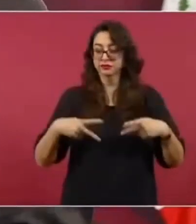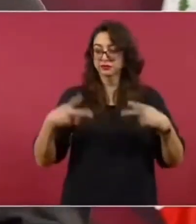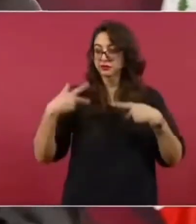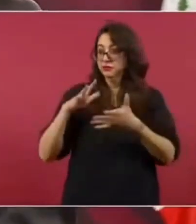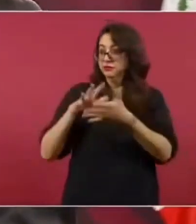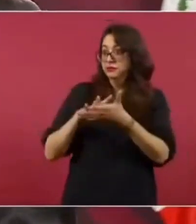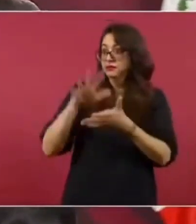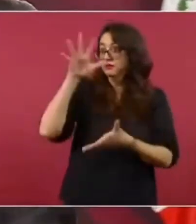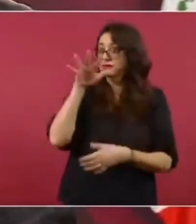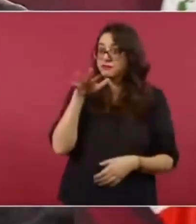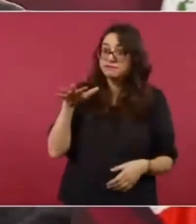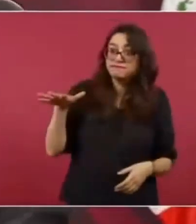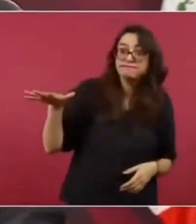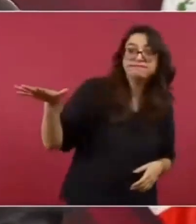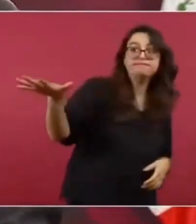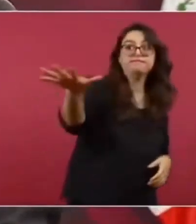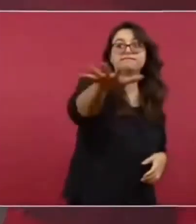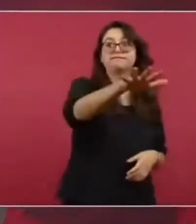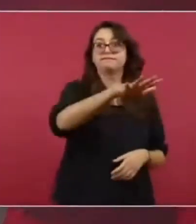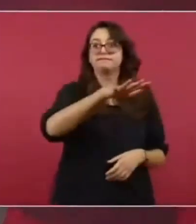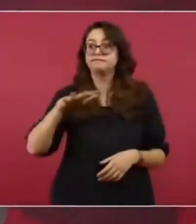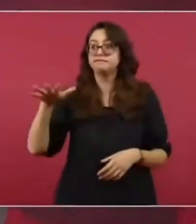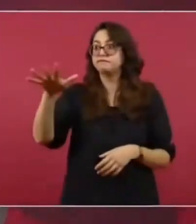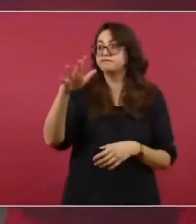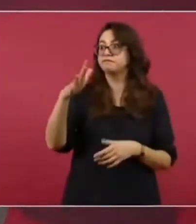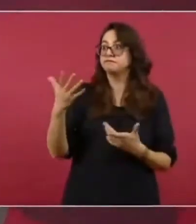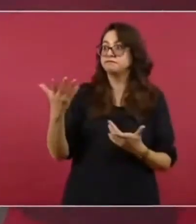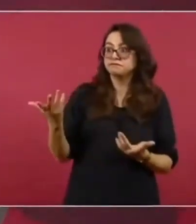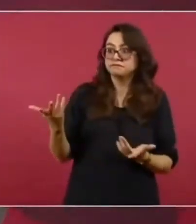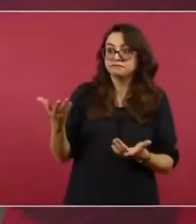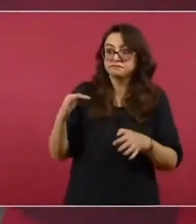menciónenme una decisión